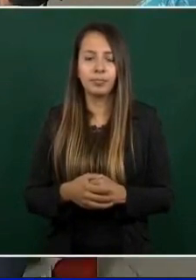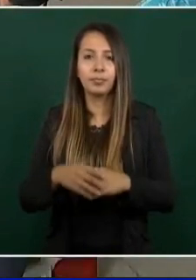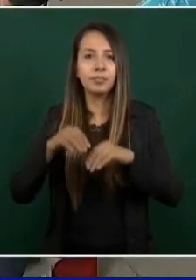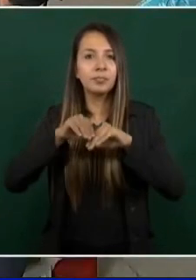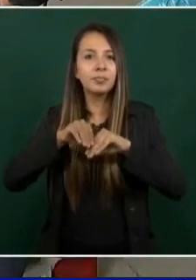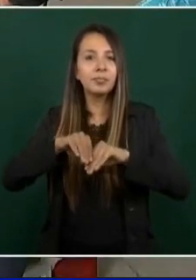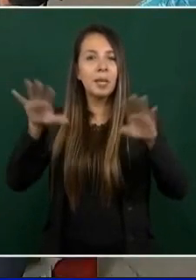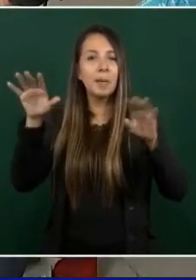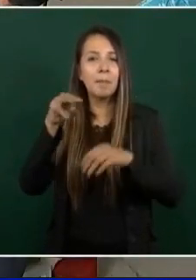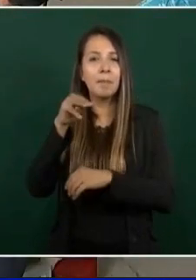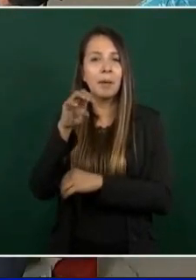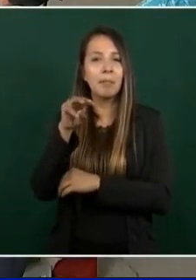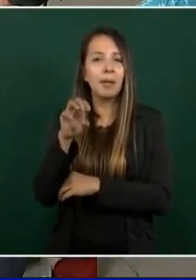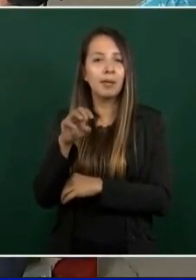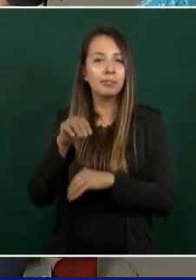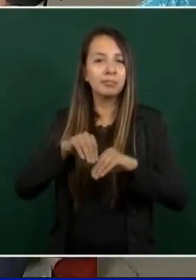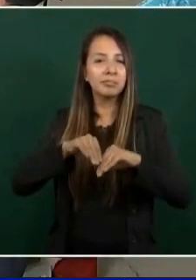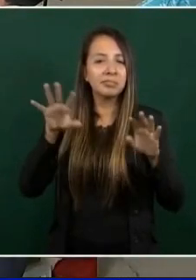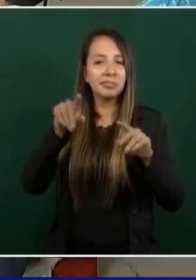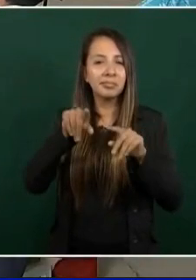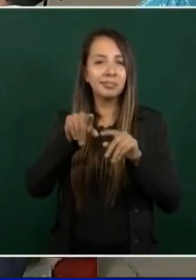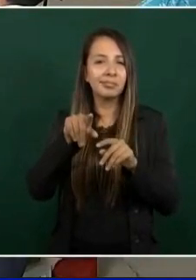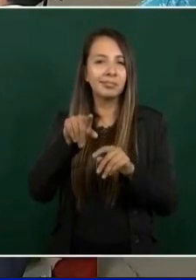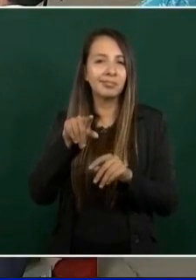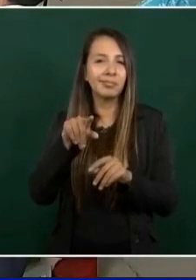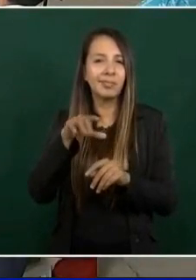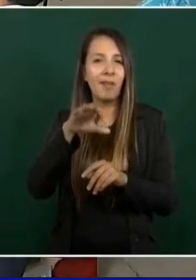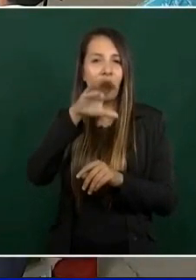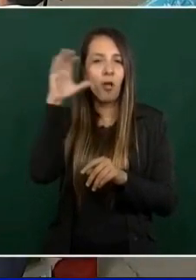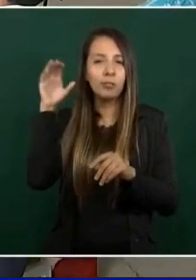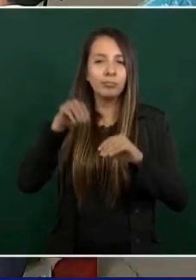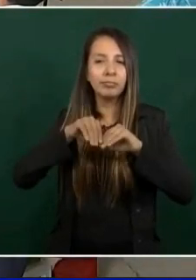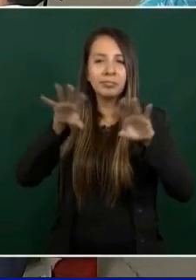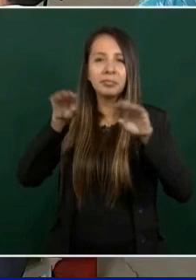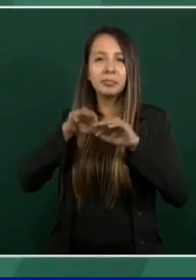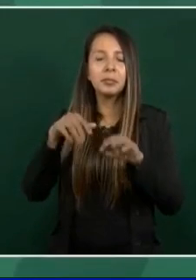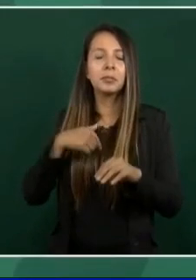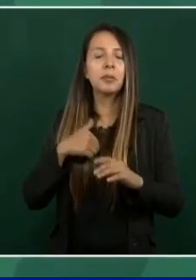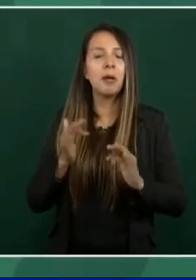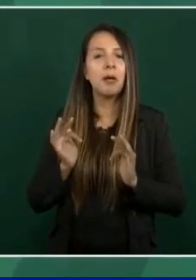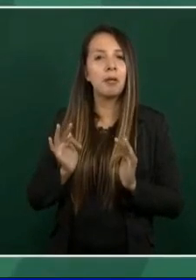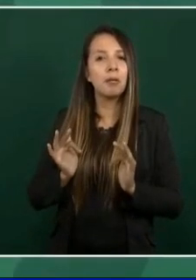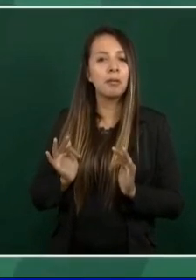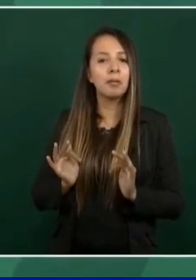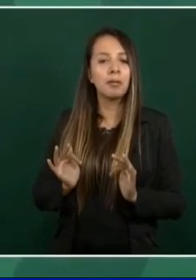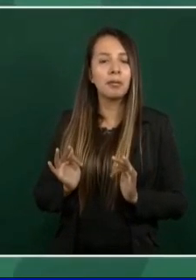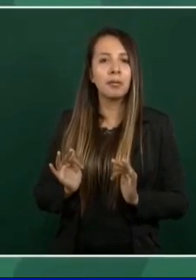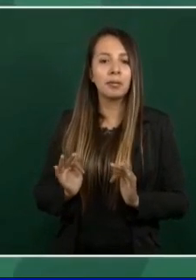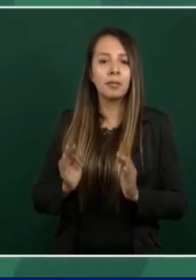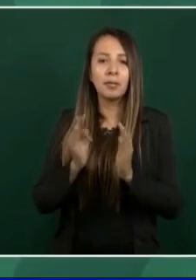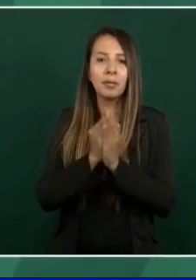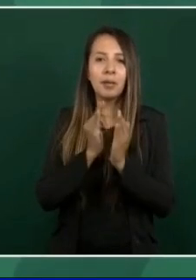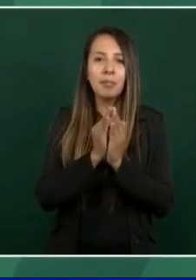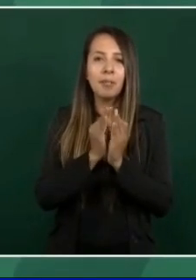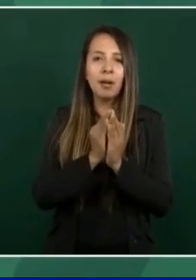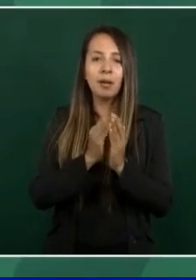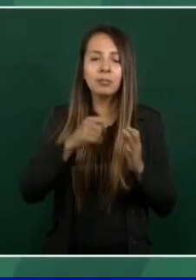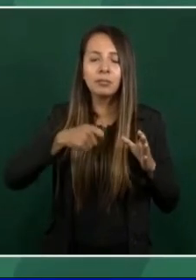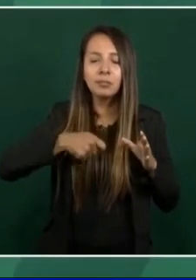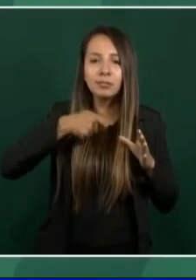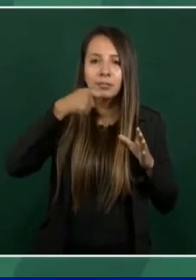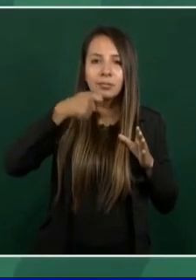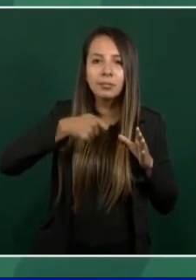yo estaba tranquilo comiendo mis tamalitos de chipilín, mis